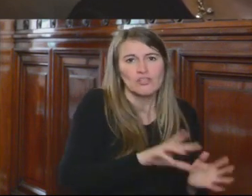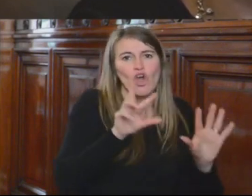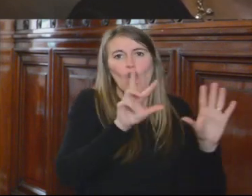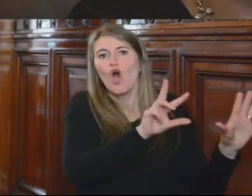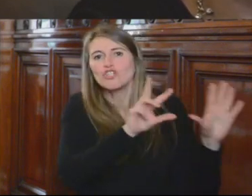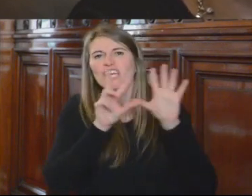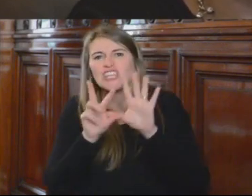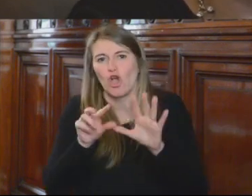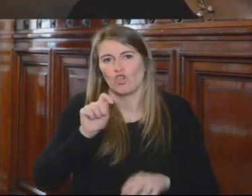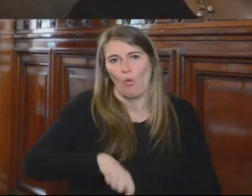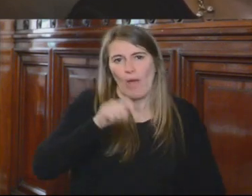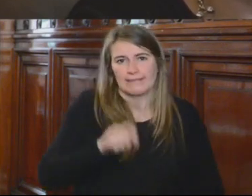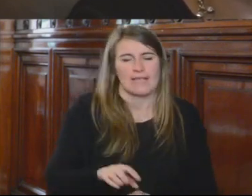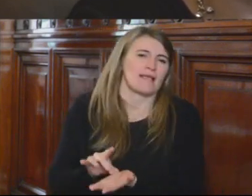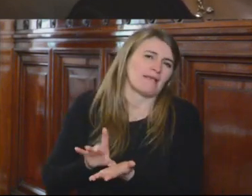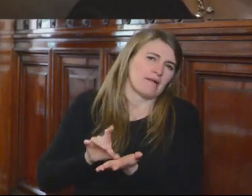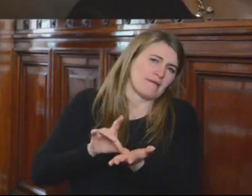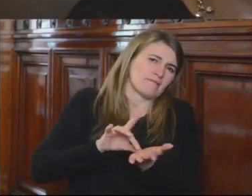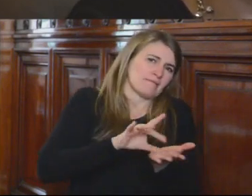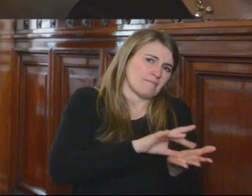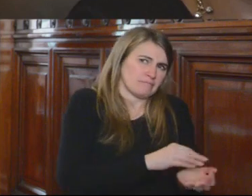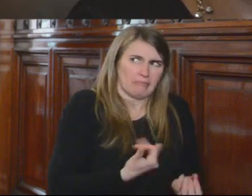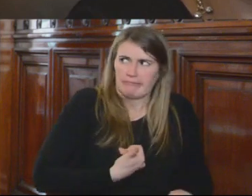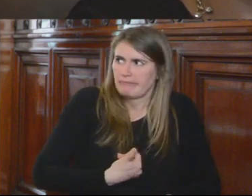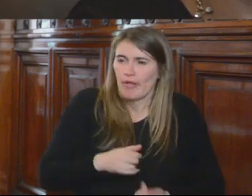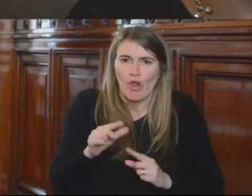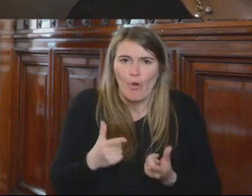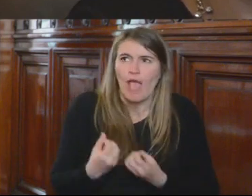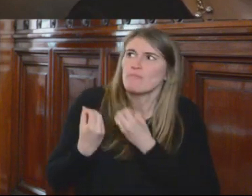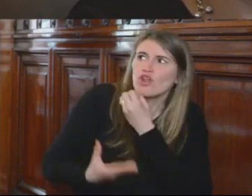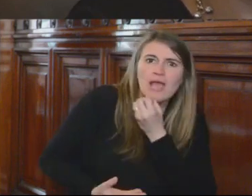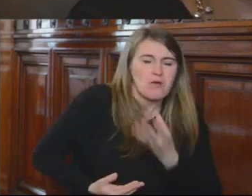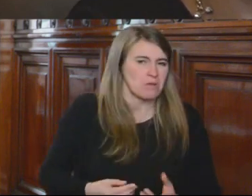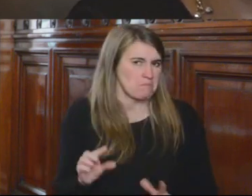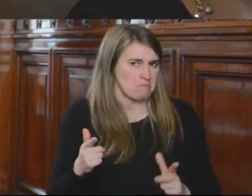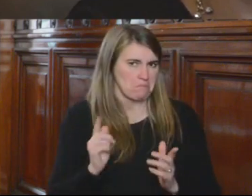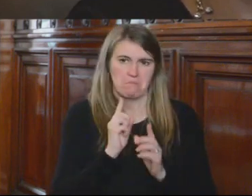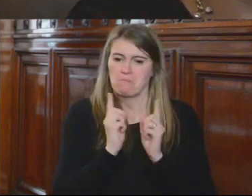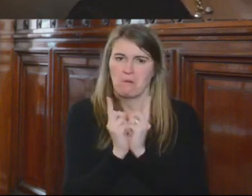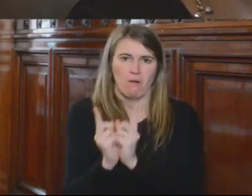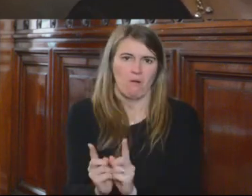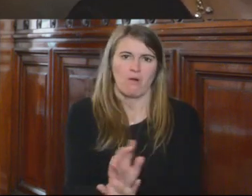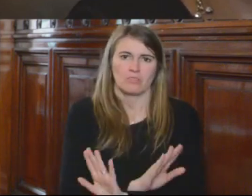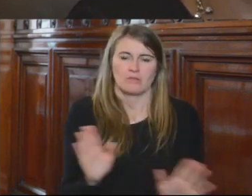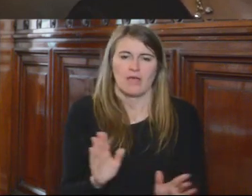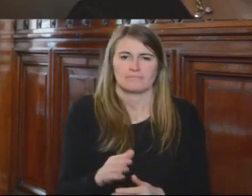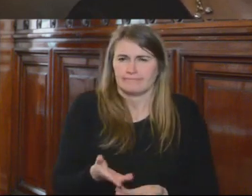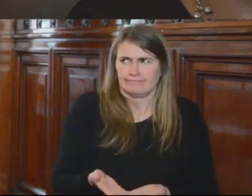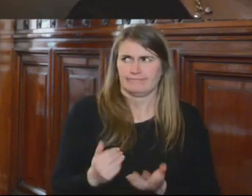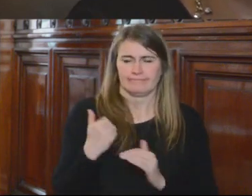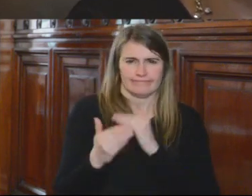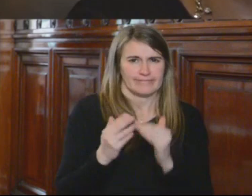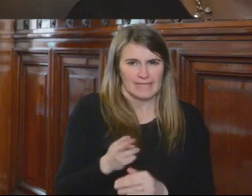bolivianos. Naturalmente, sin respetar el debido proceso que aún dada esa circunstancia de jueces